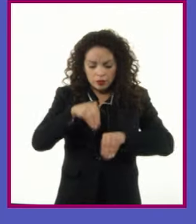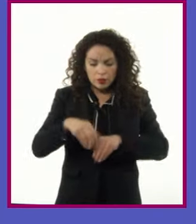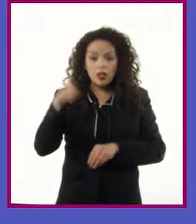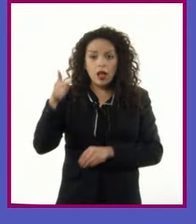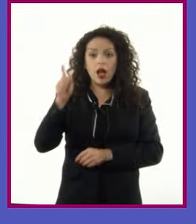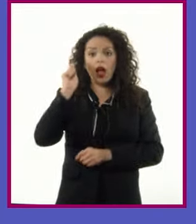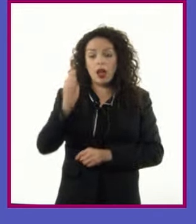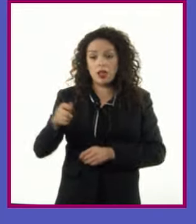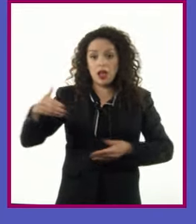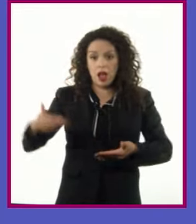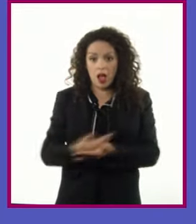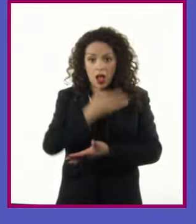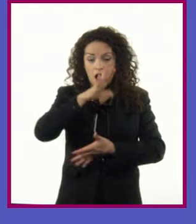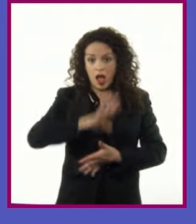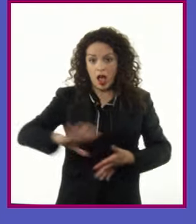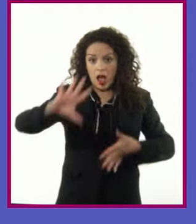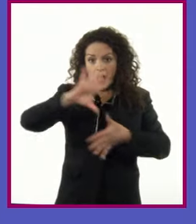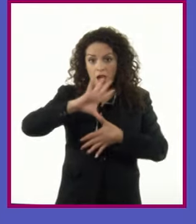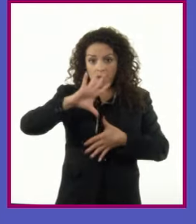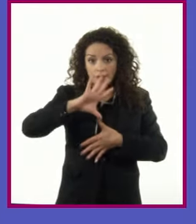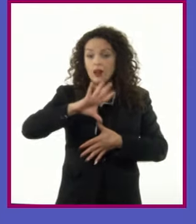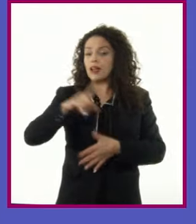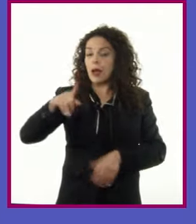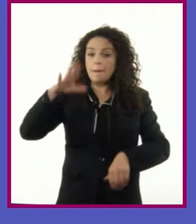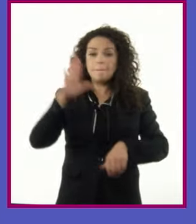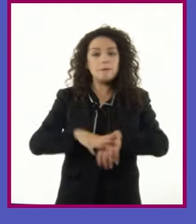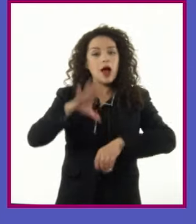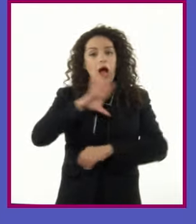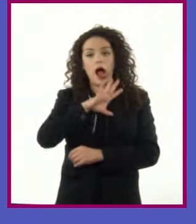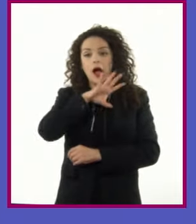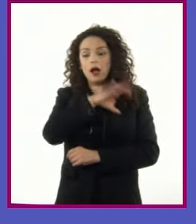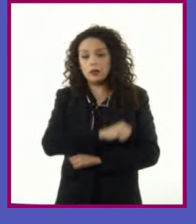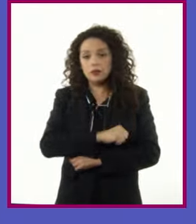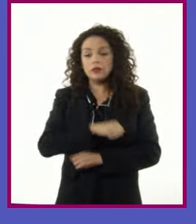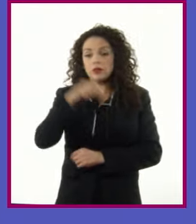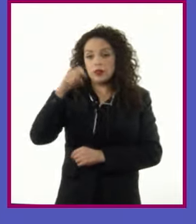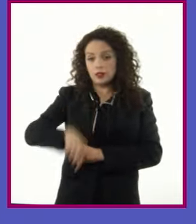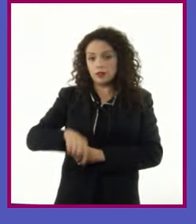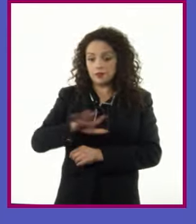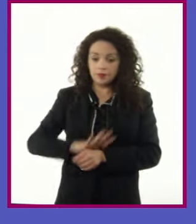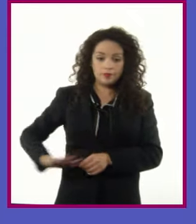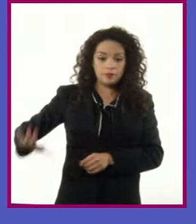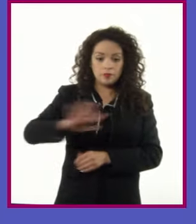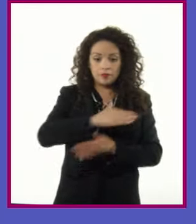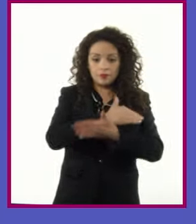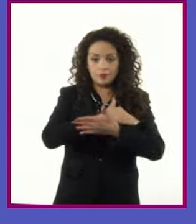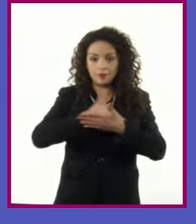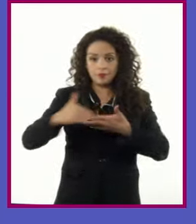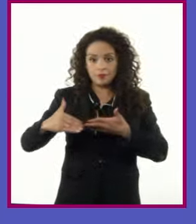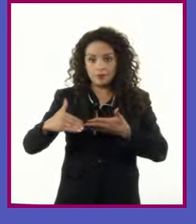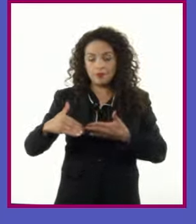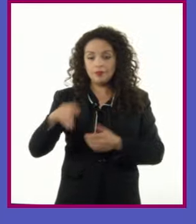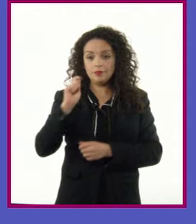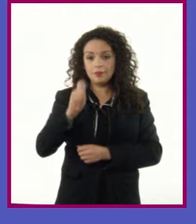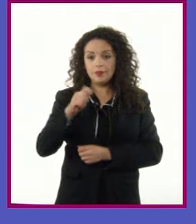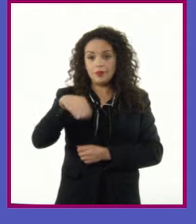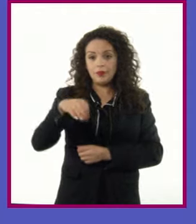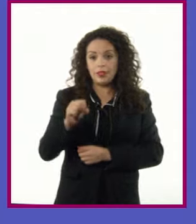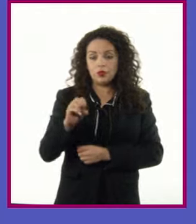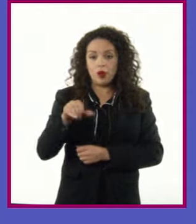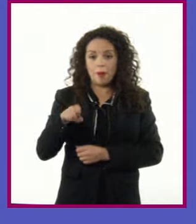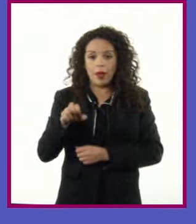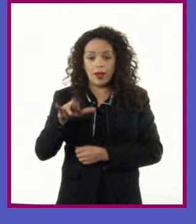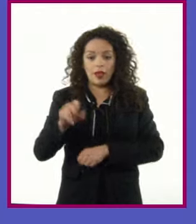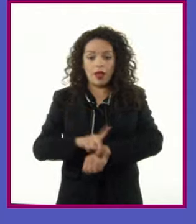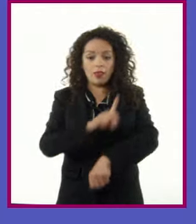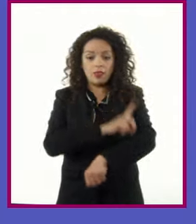ha sido una de las más queridas especies de Mesoamérica Desde hace unos 5 mil años Se le ha